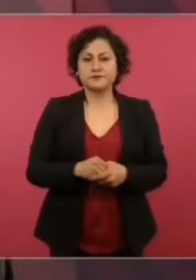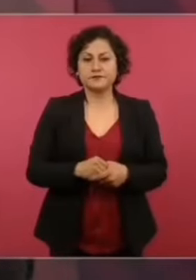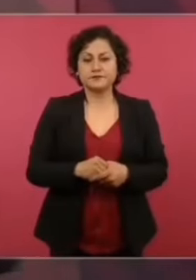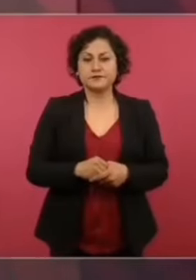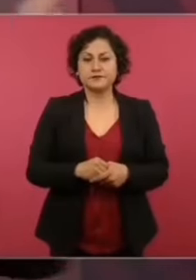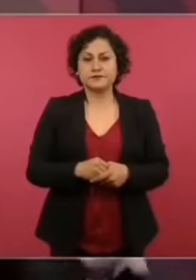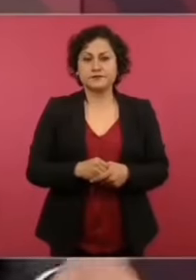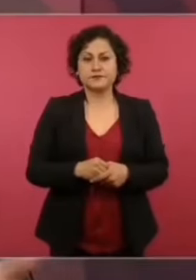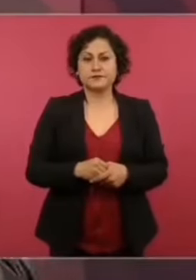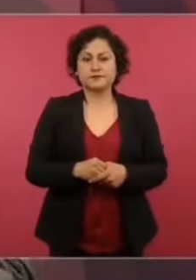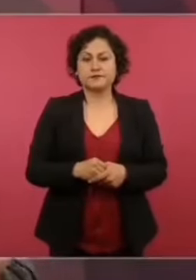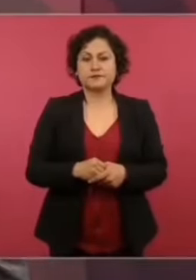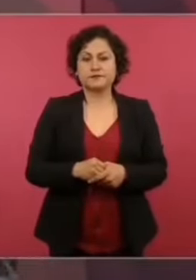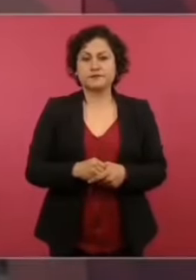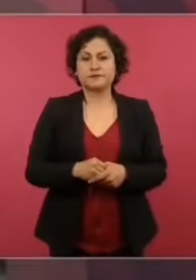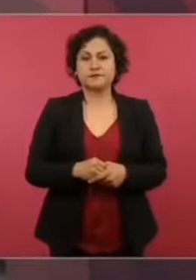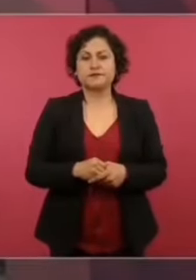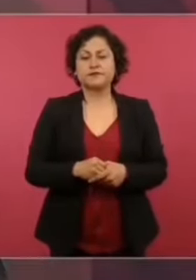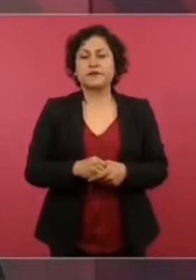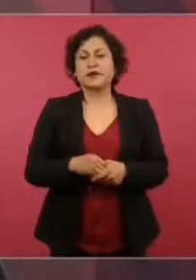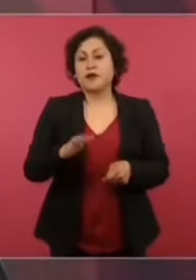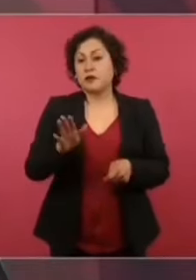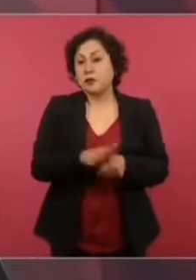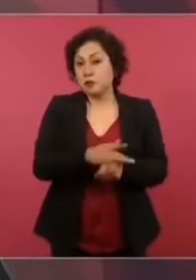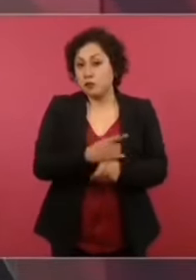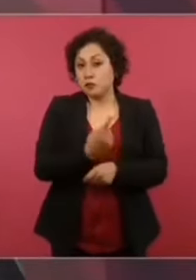Y porque eso, además,